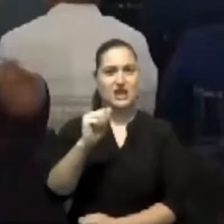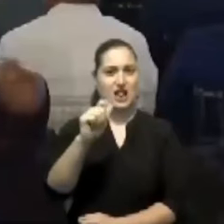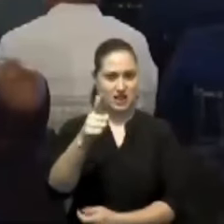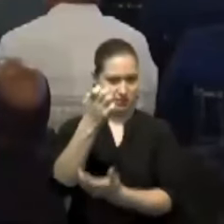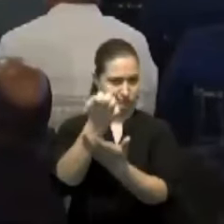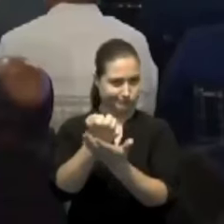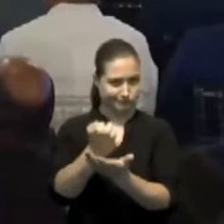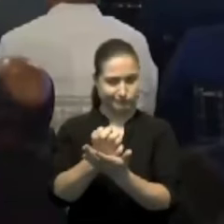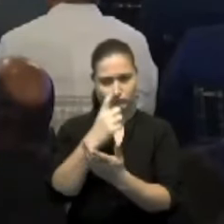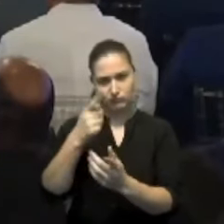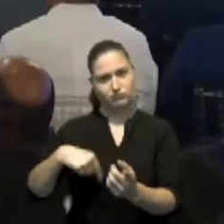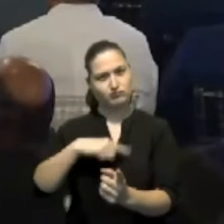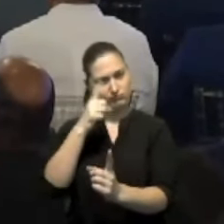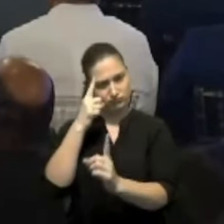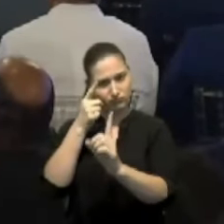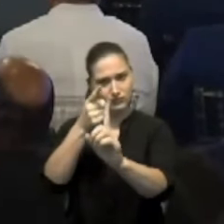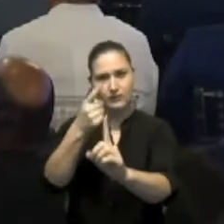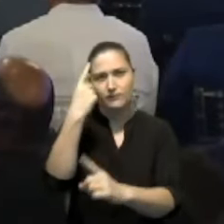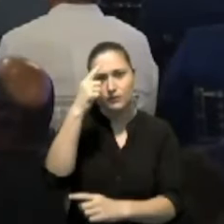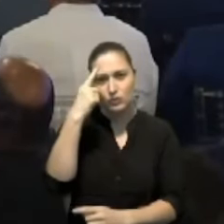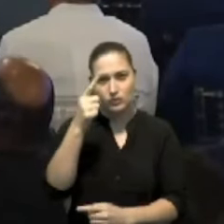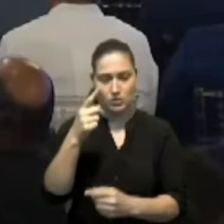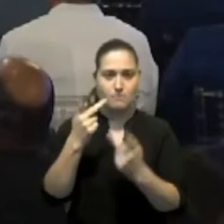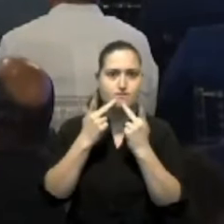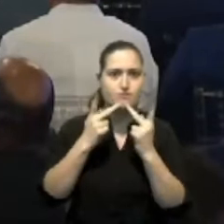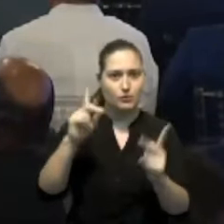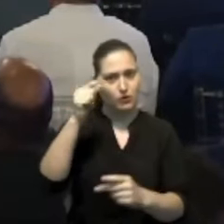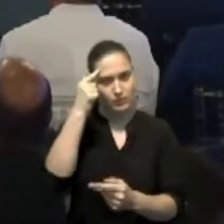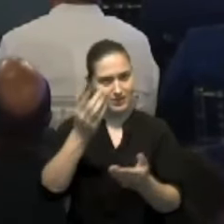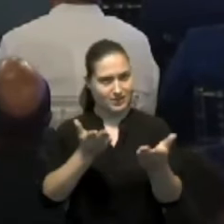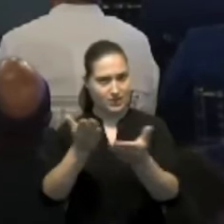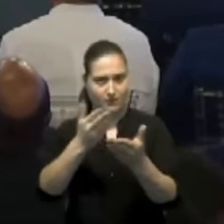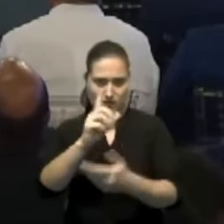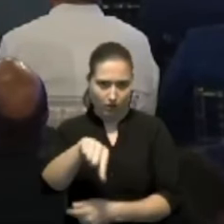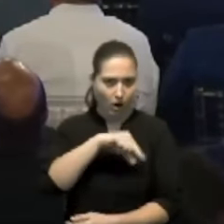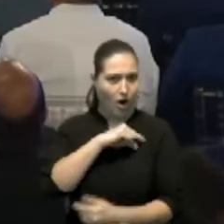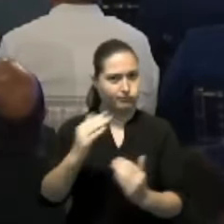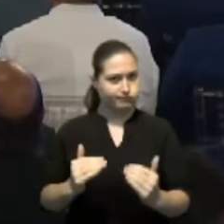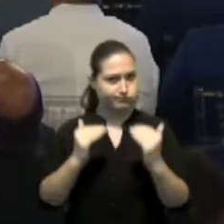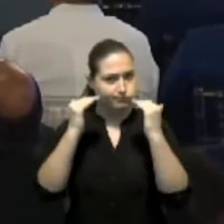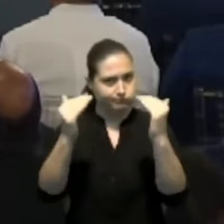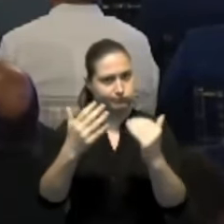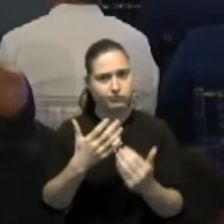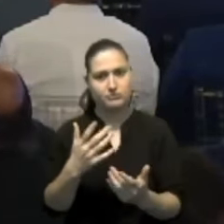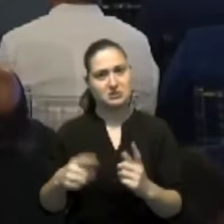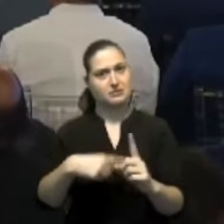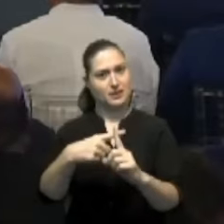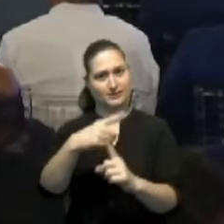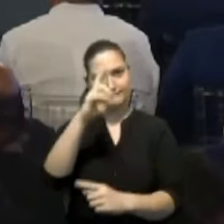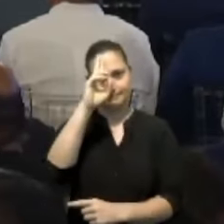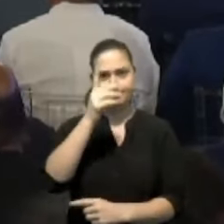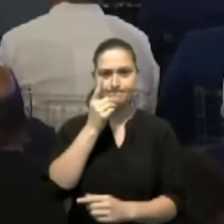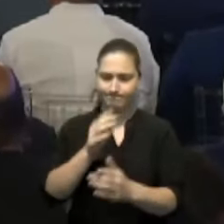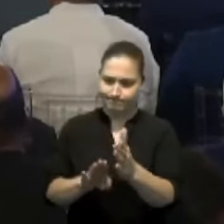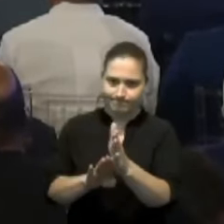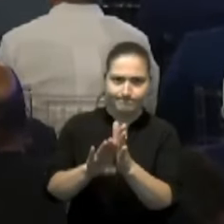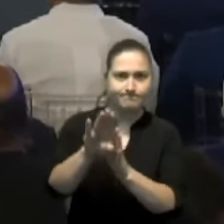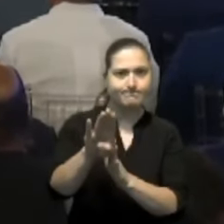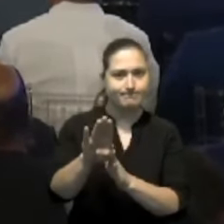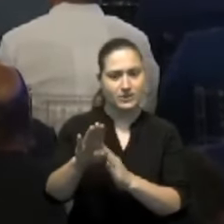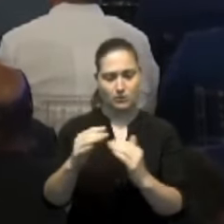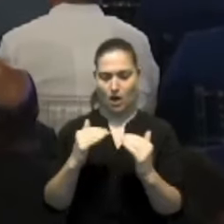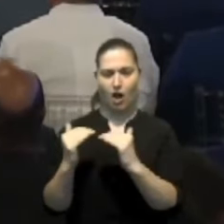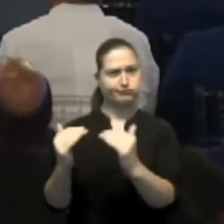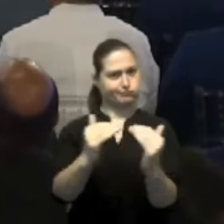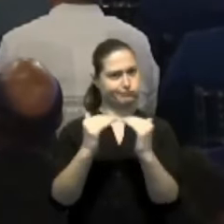garantizar servicios públicos de calidad y lograr una República Dominicana desarrollada y con mayor equidad.